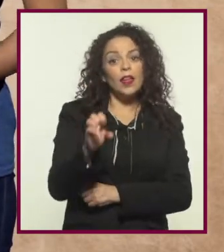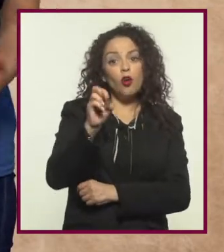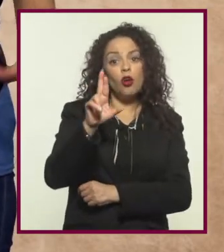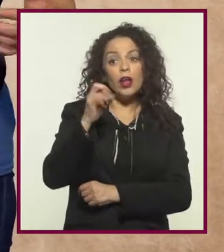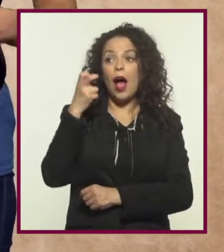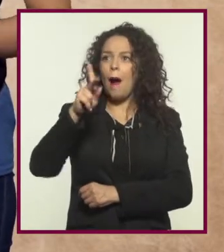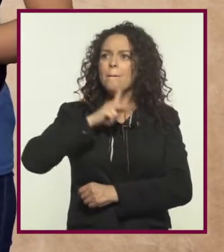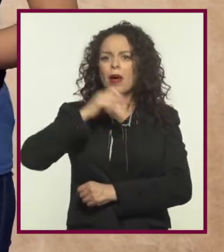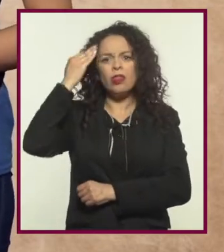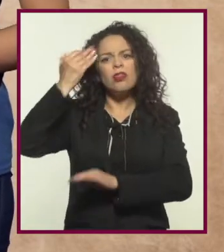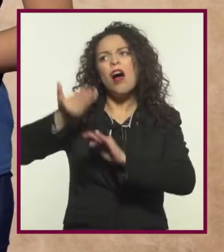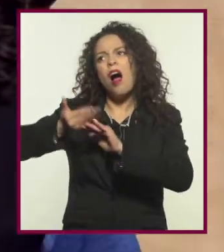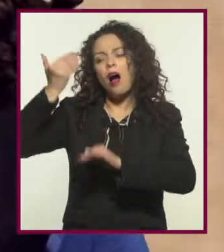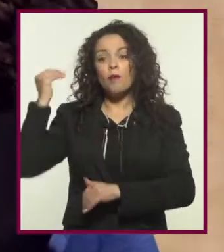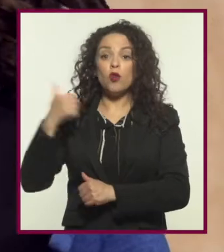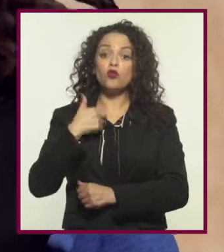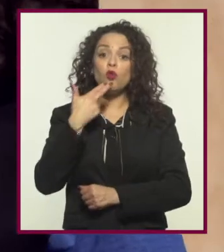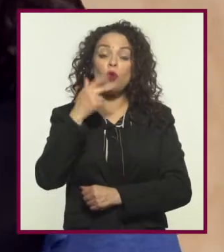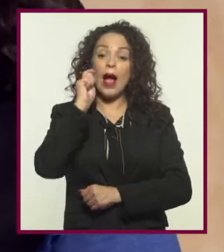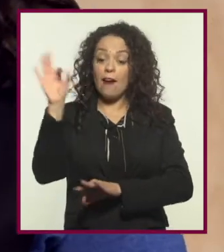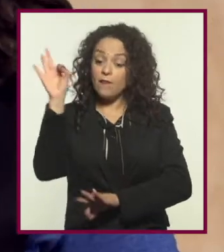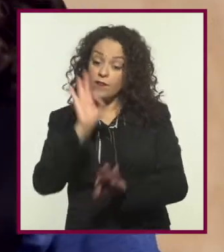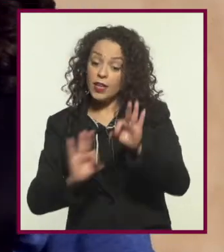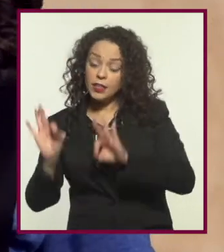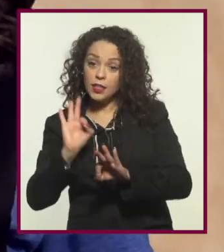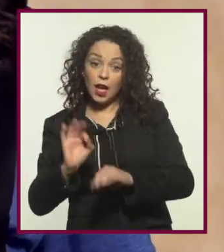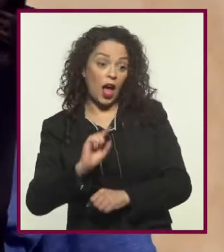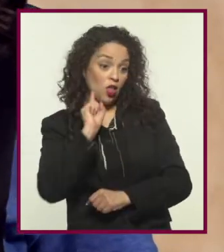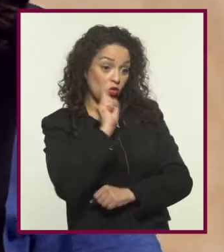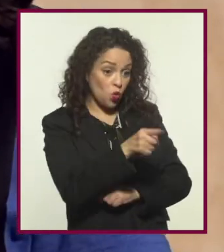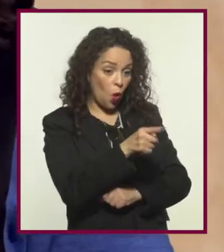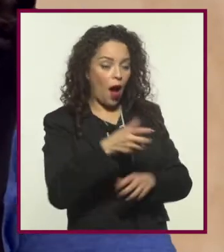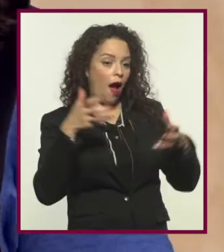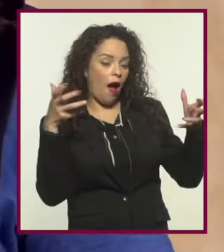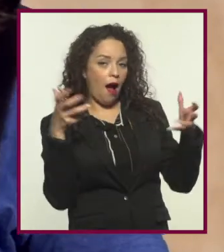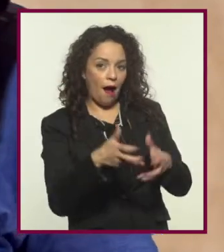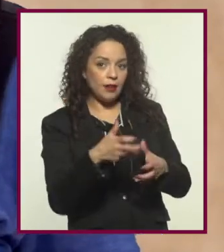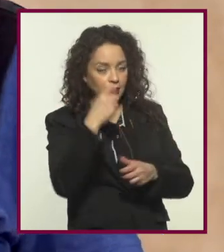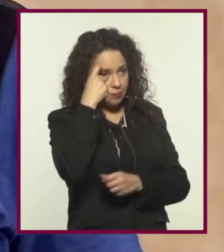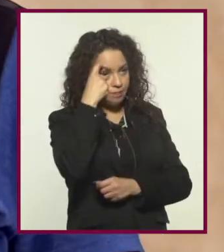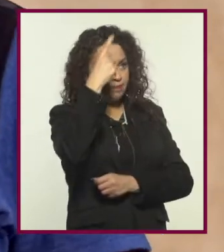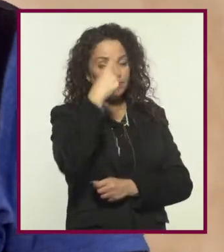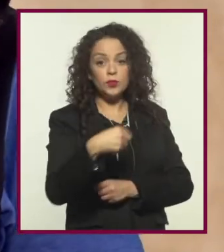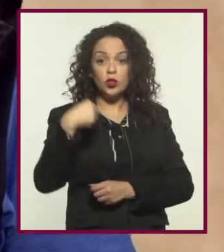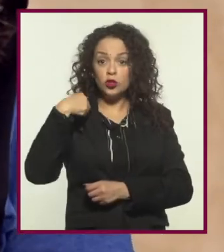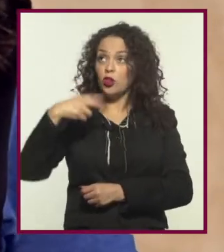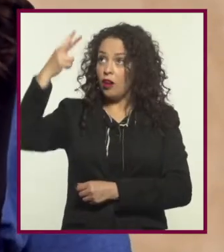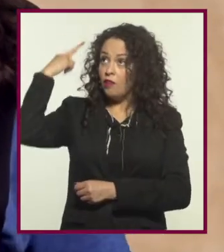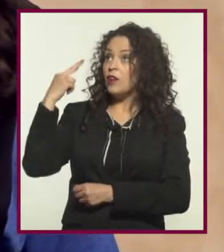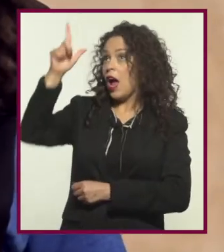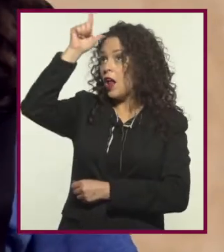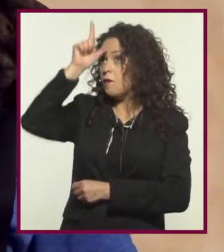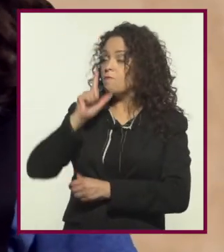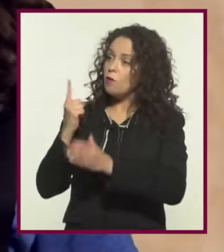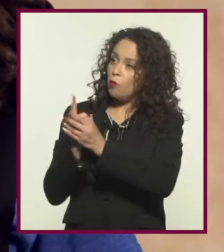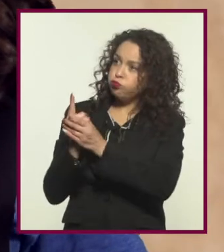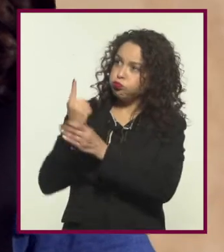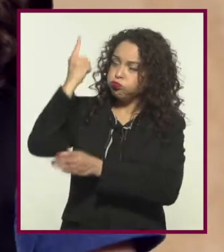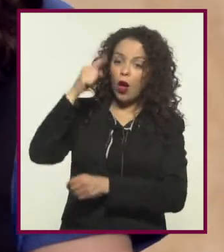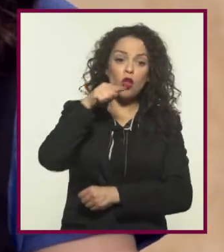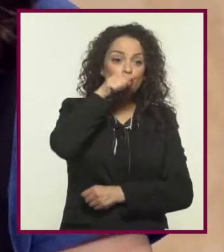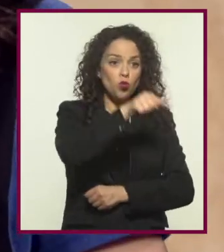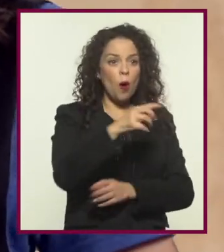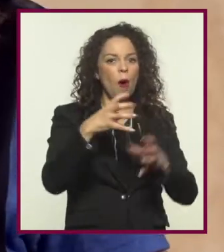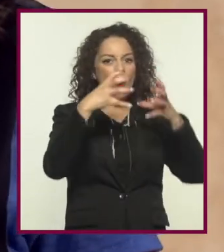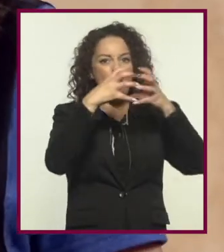científicas de mi época. Yo usaba la física y en cambio tú la inventabas. Yo viajaba a la luna en un cohete y tú